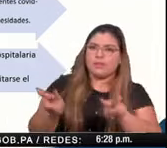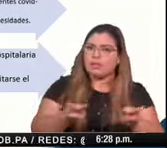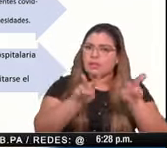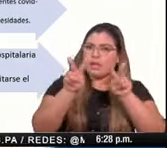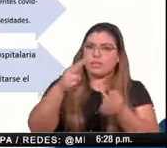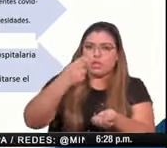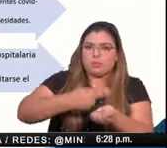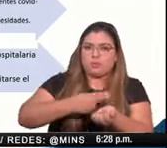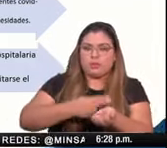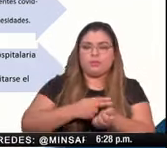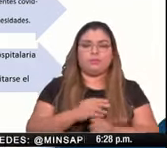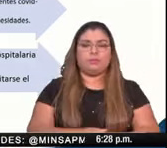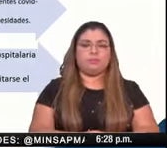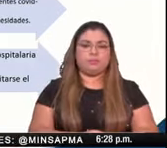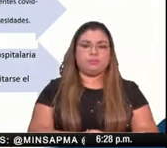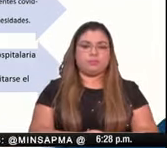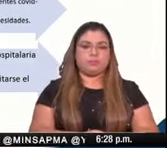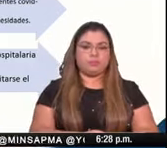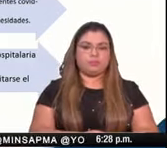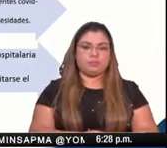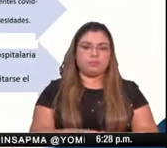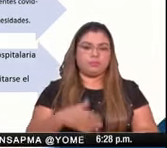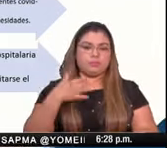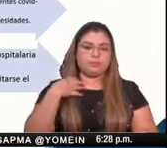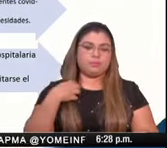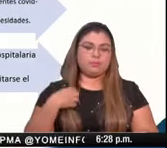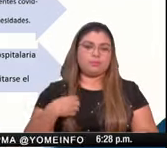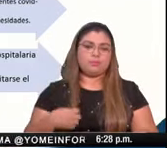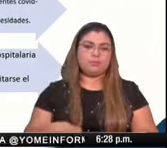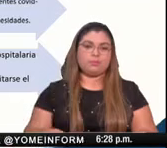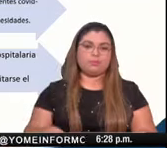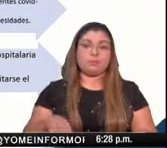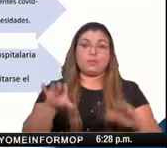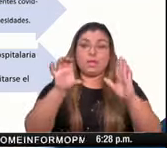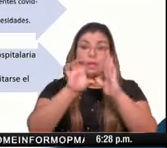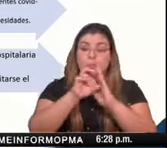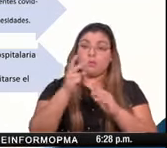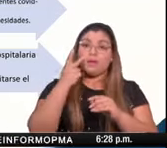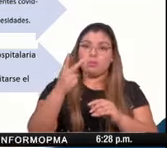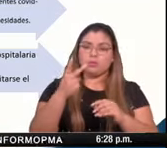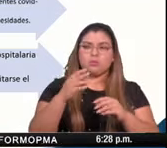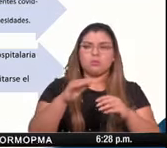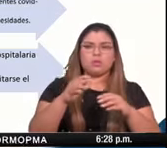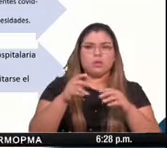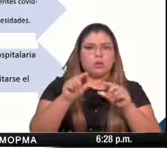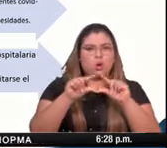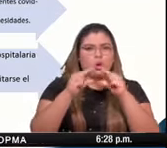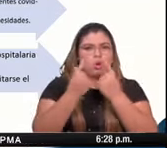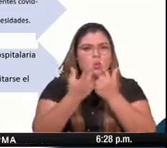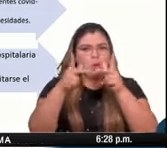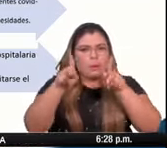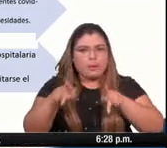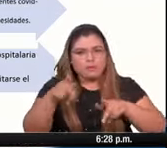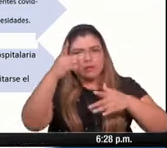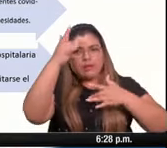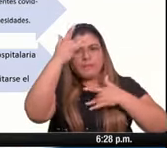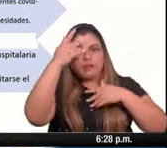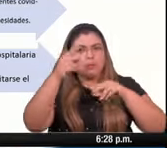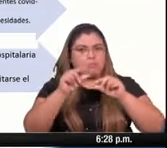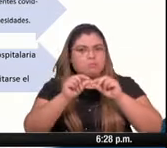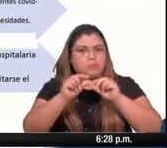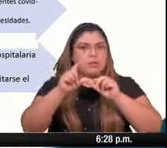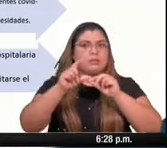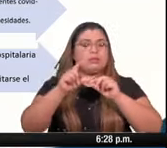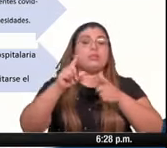instalada ante el desborde de un indicador para la apertura hacemos el refuerzo de esa capacidad